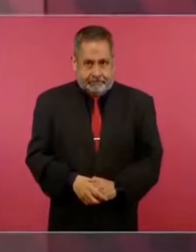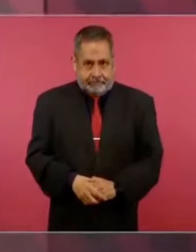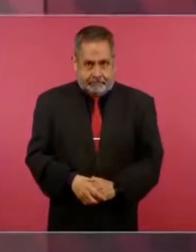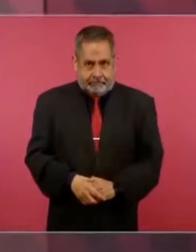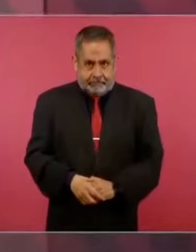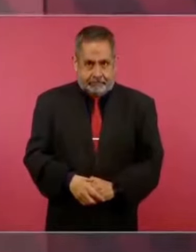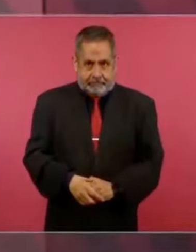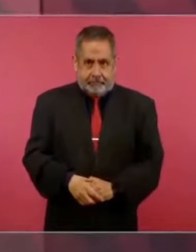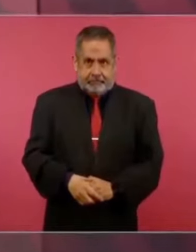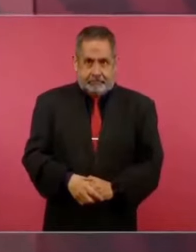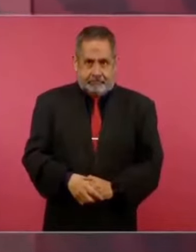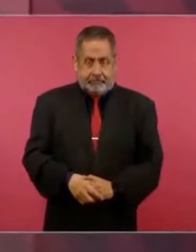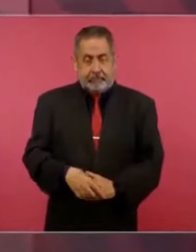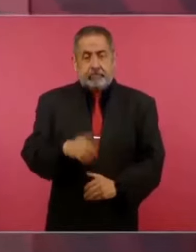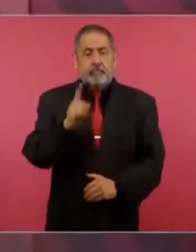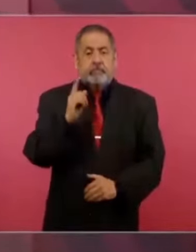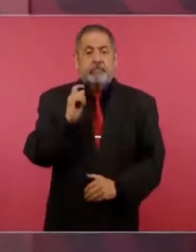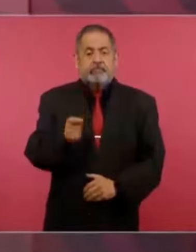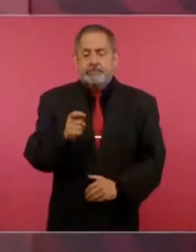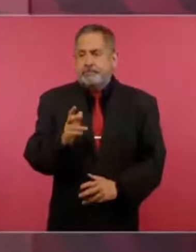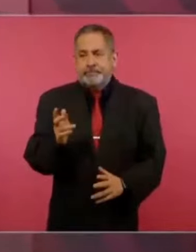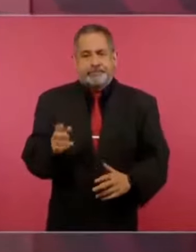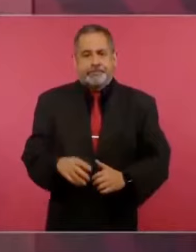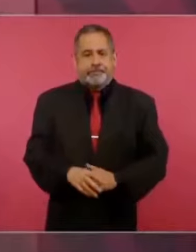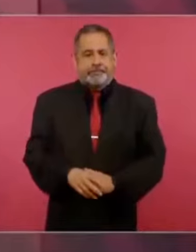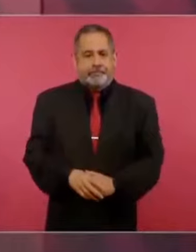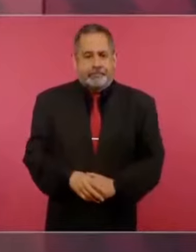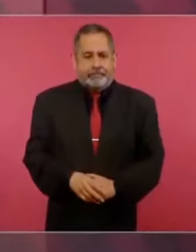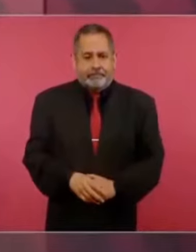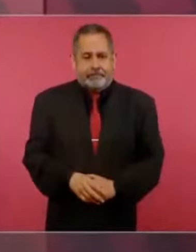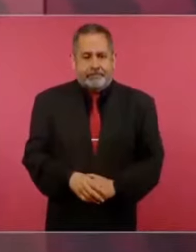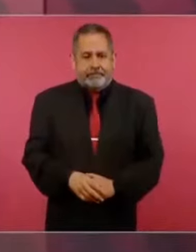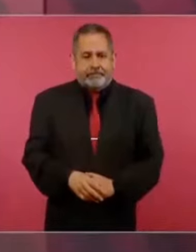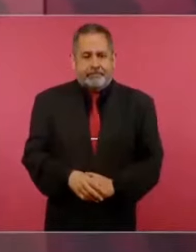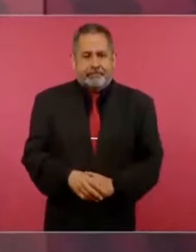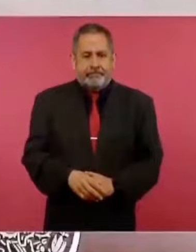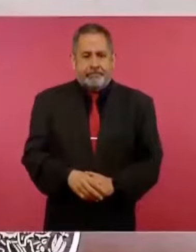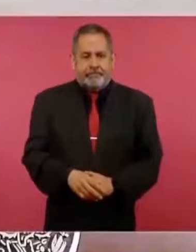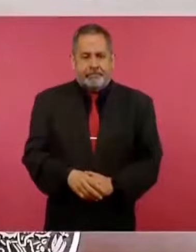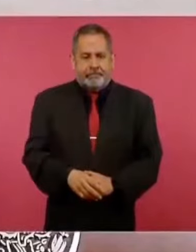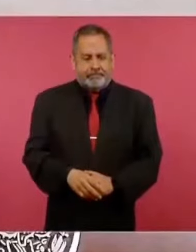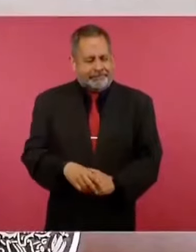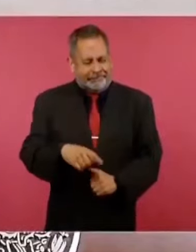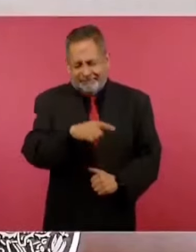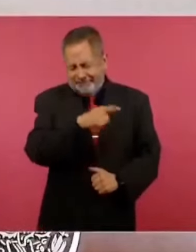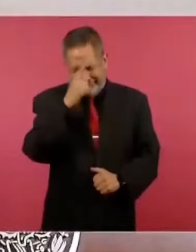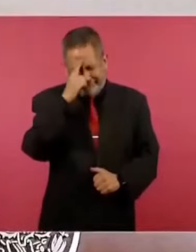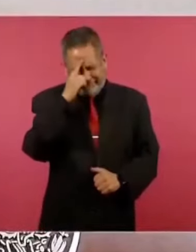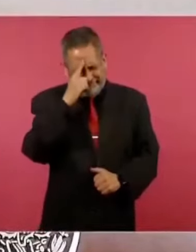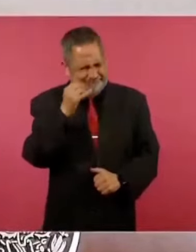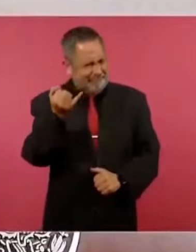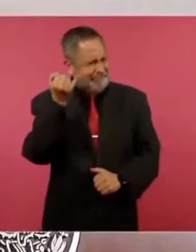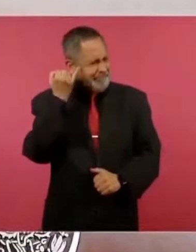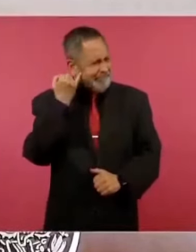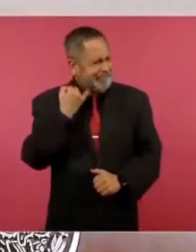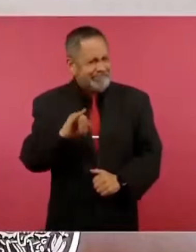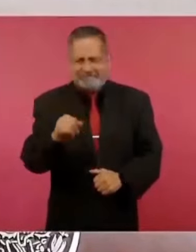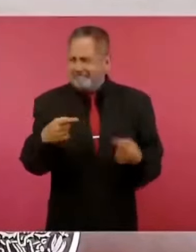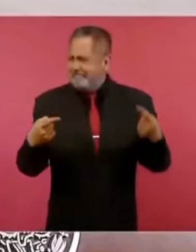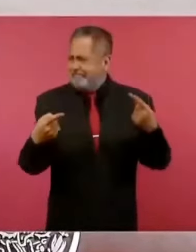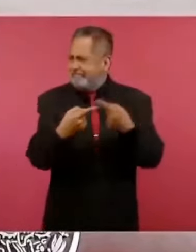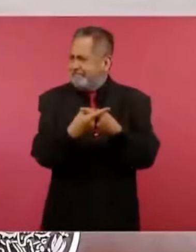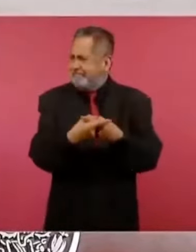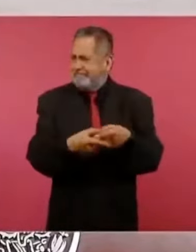Pero lo que sí es un monumento a la paradoja, a la